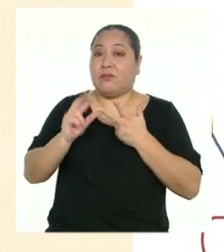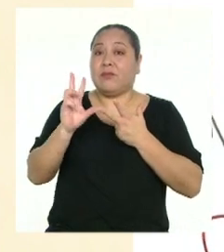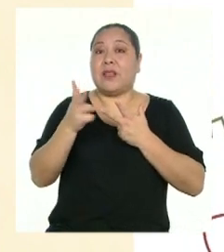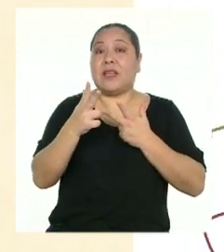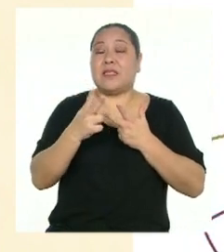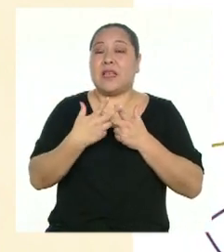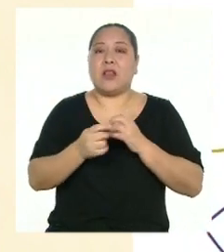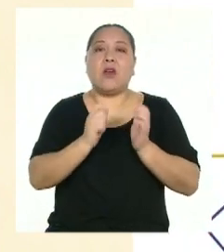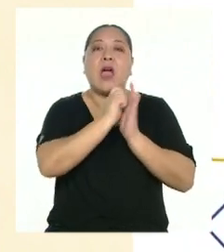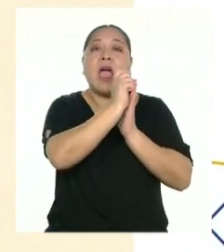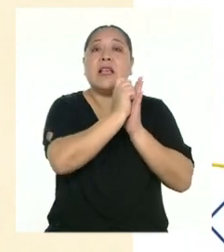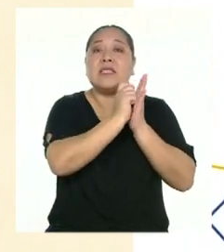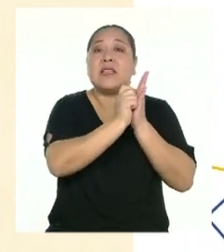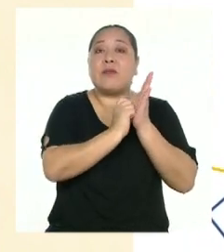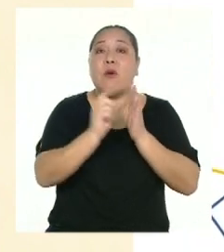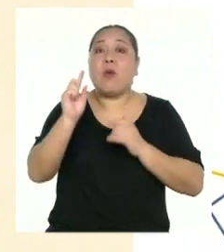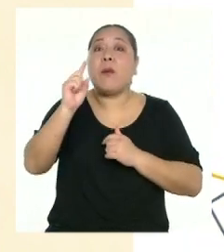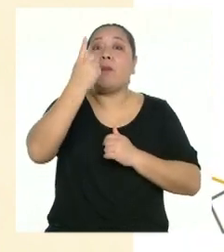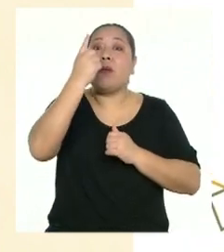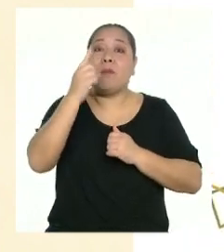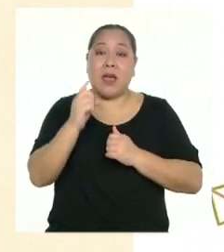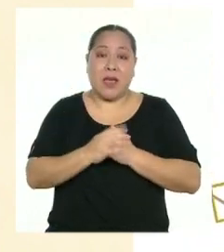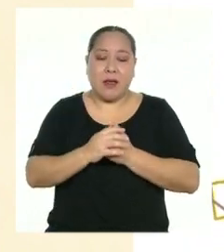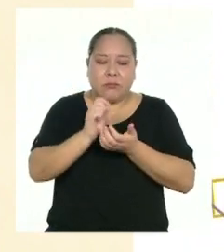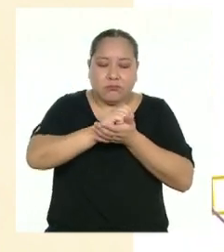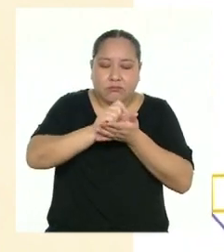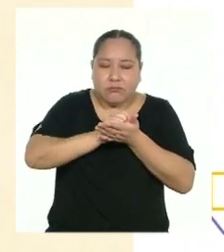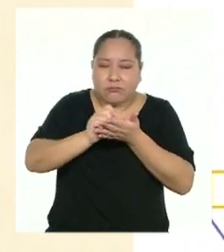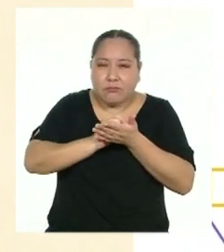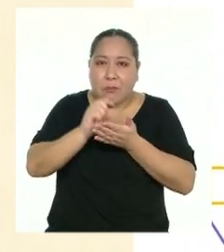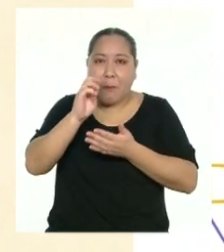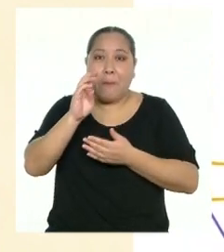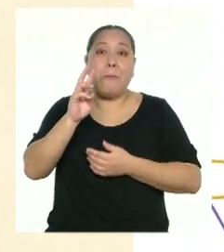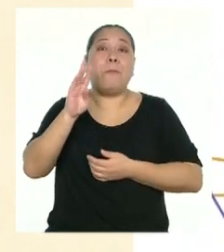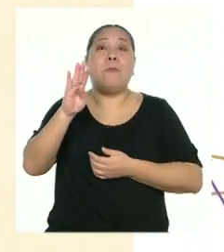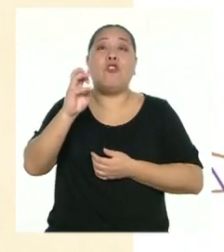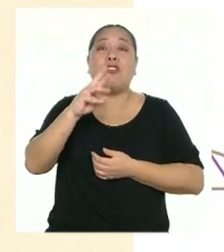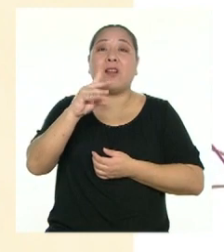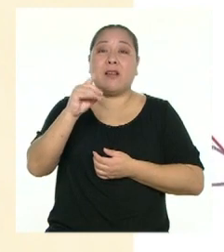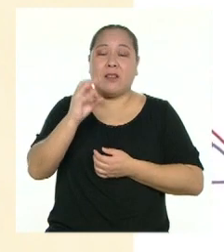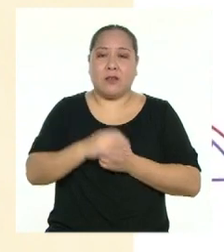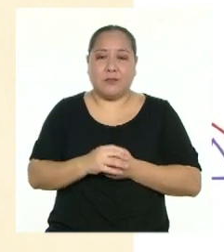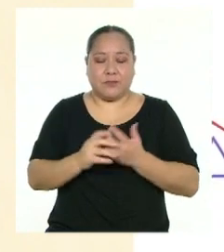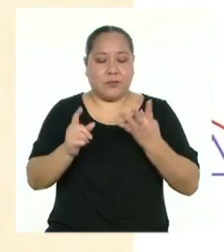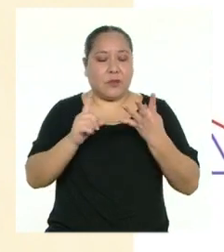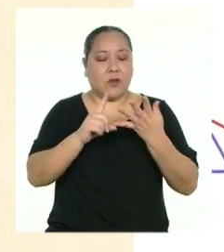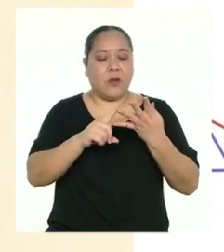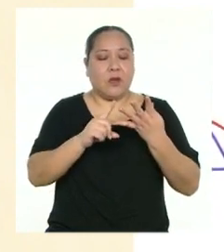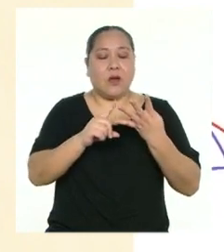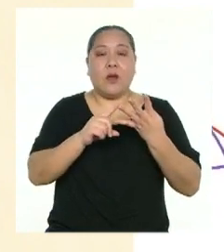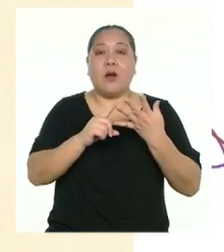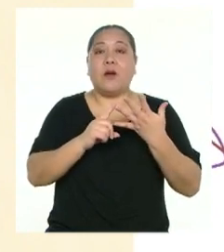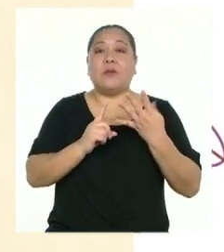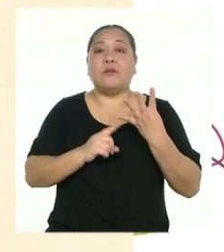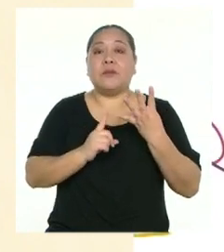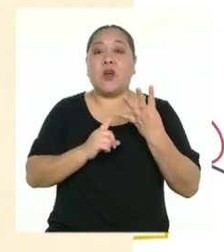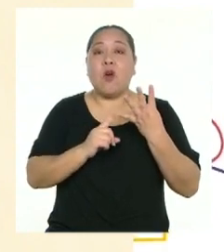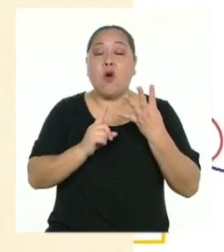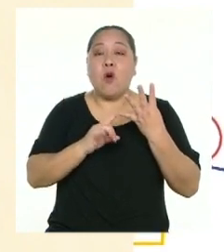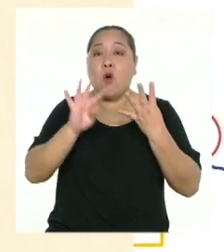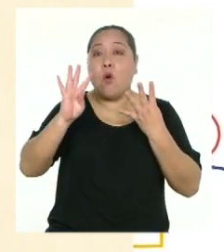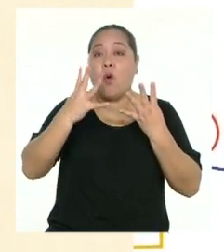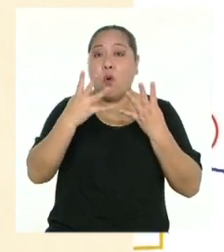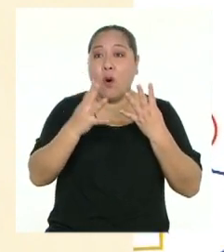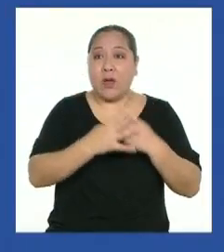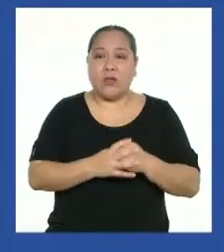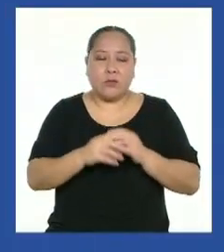Escribir una primera versión. 4. Finalmente, revisar y corregir la versión